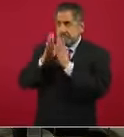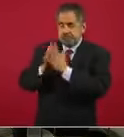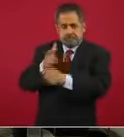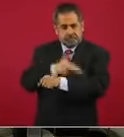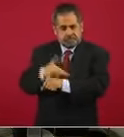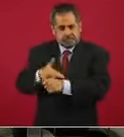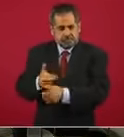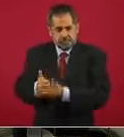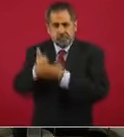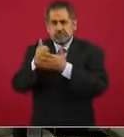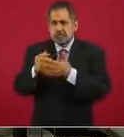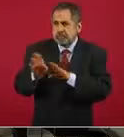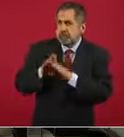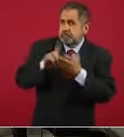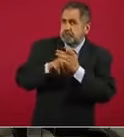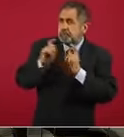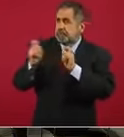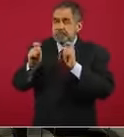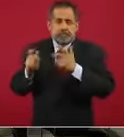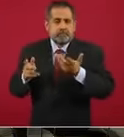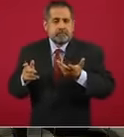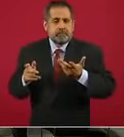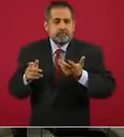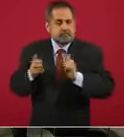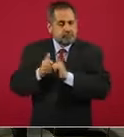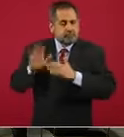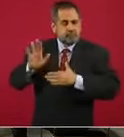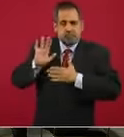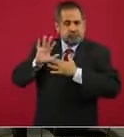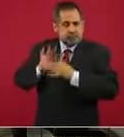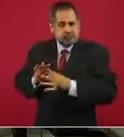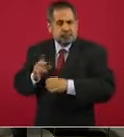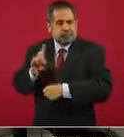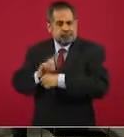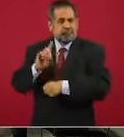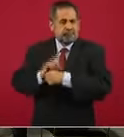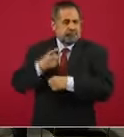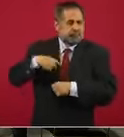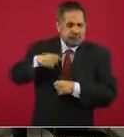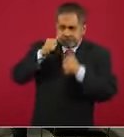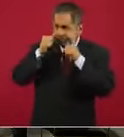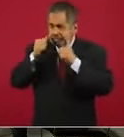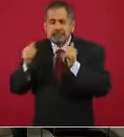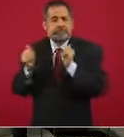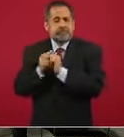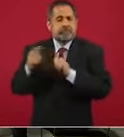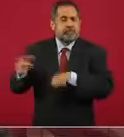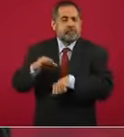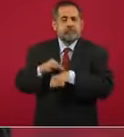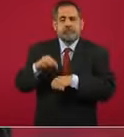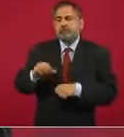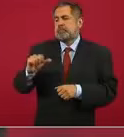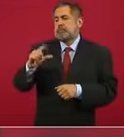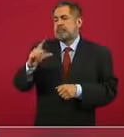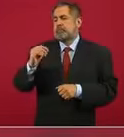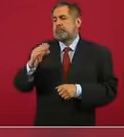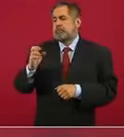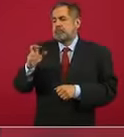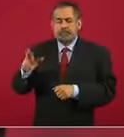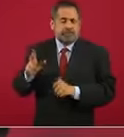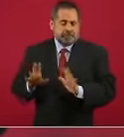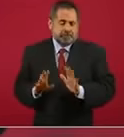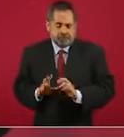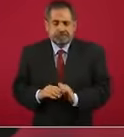estemos comprometidos todos los días junto con el doctor Alcocer en esta tarea? Bueno,